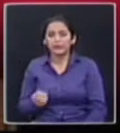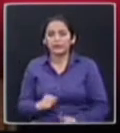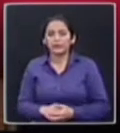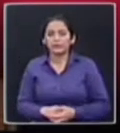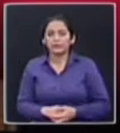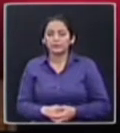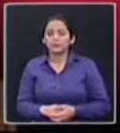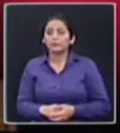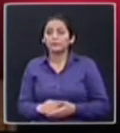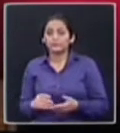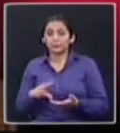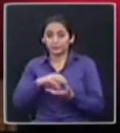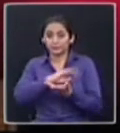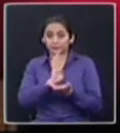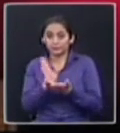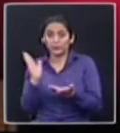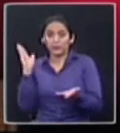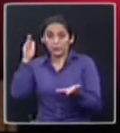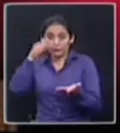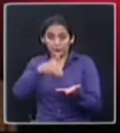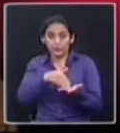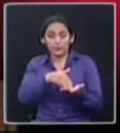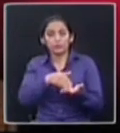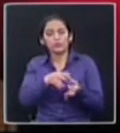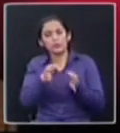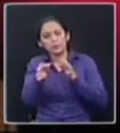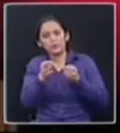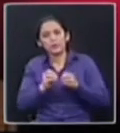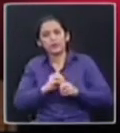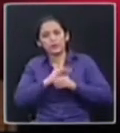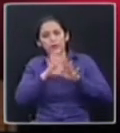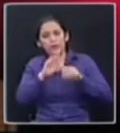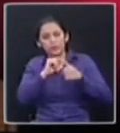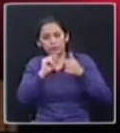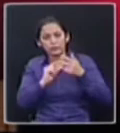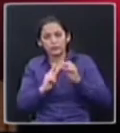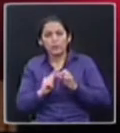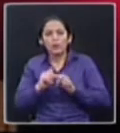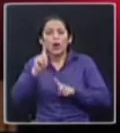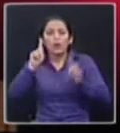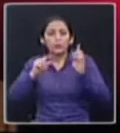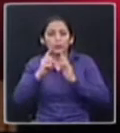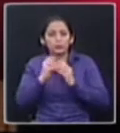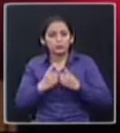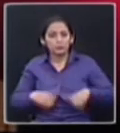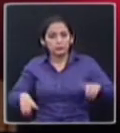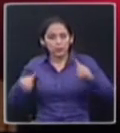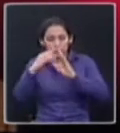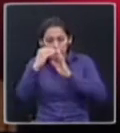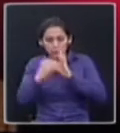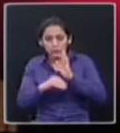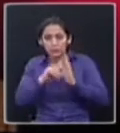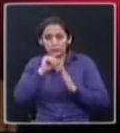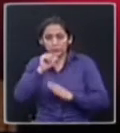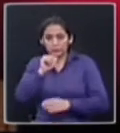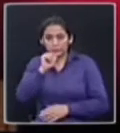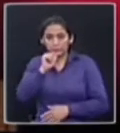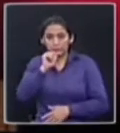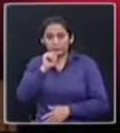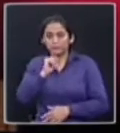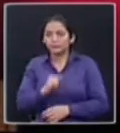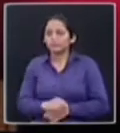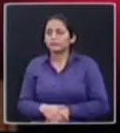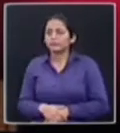aunque hay datos todavía que siguen ahí medios por conocer, mejor dicho. Bueno, yo creo que la comparecencia del exfiscal el día de ayer fue